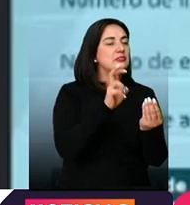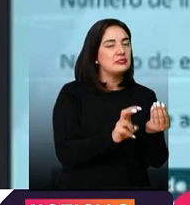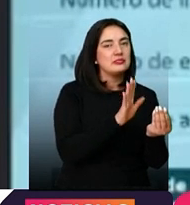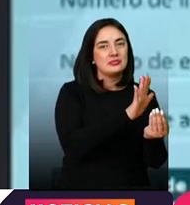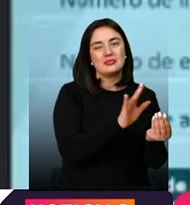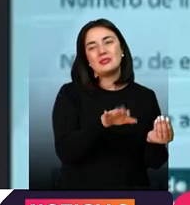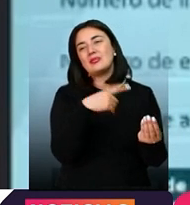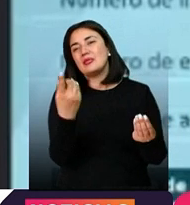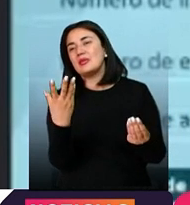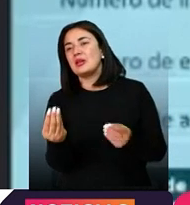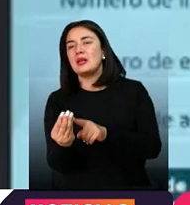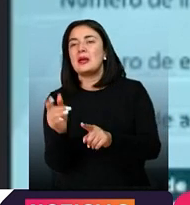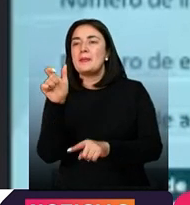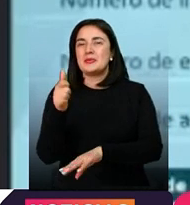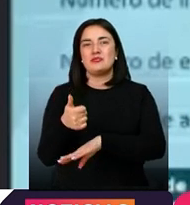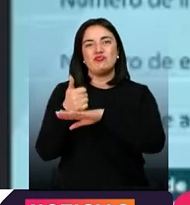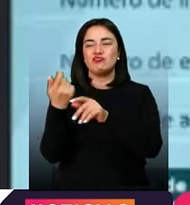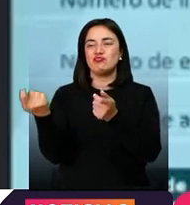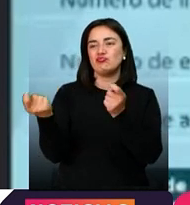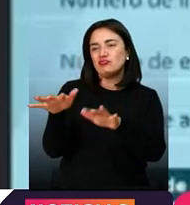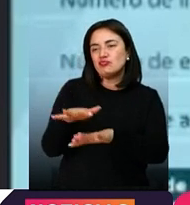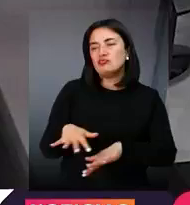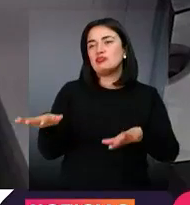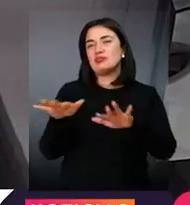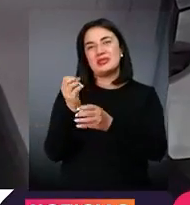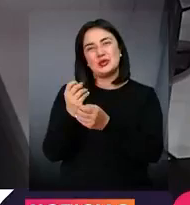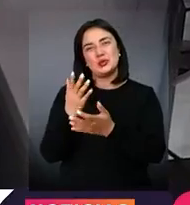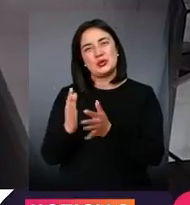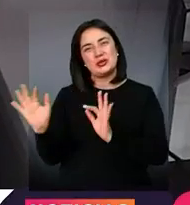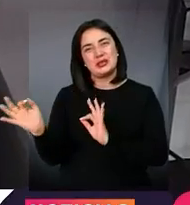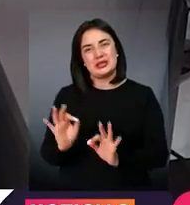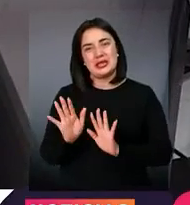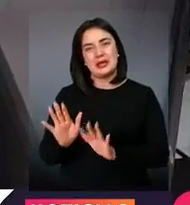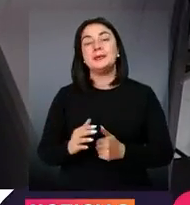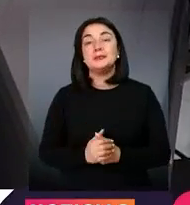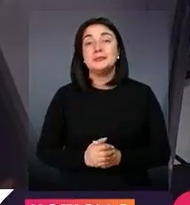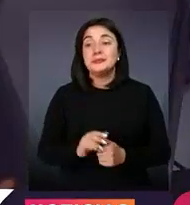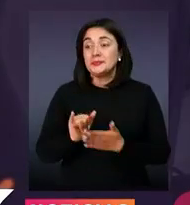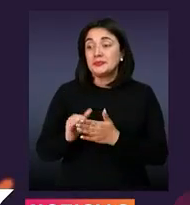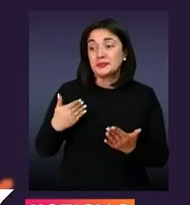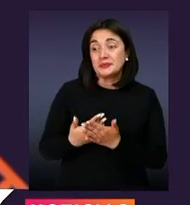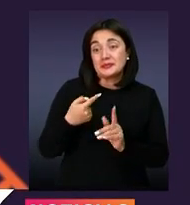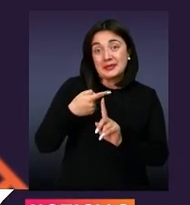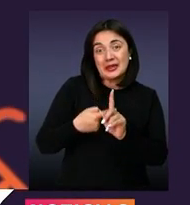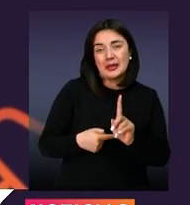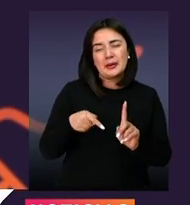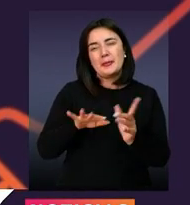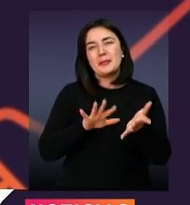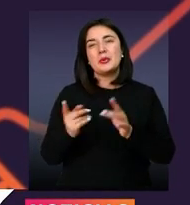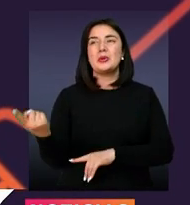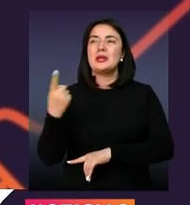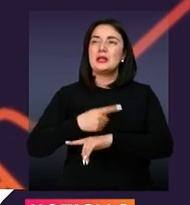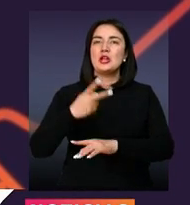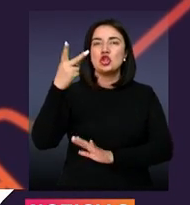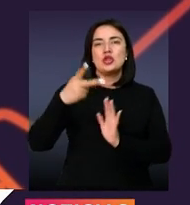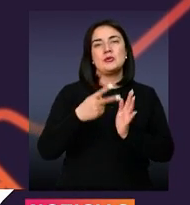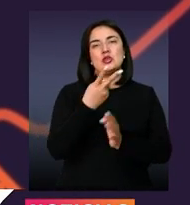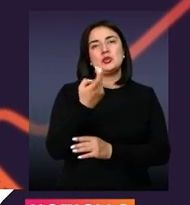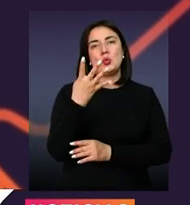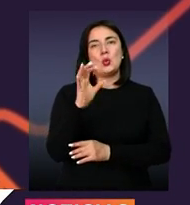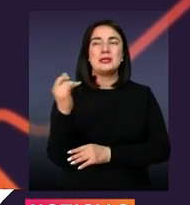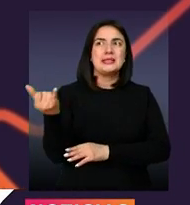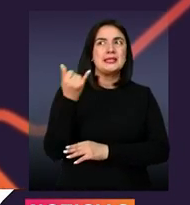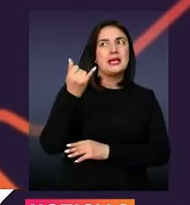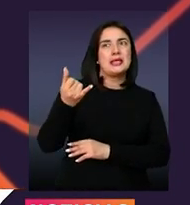ellas gerenciada por alguien dentro de nuestra estructura organizacional. En lo corrido de este mes se han recibido diariamente 2.240 llamadas